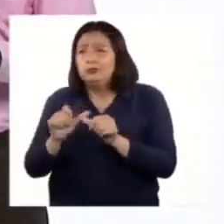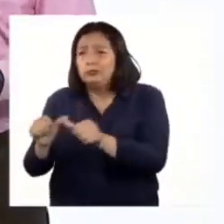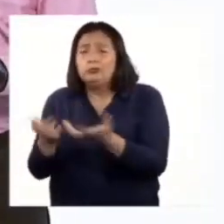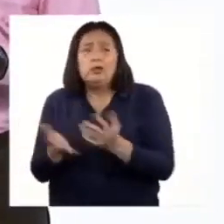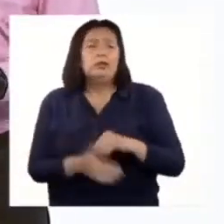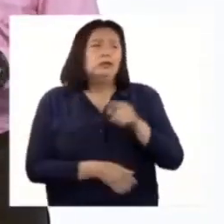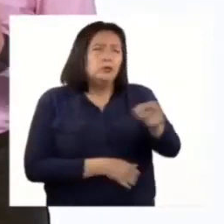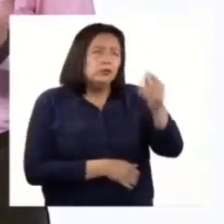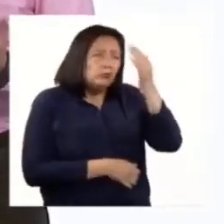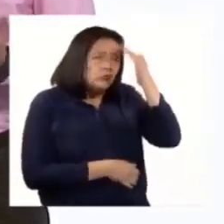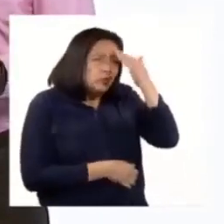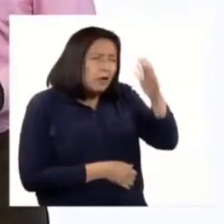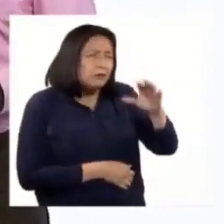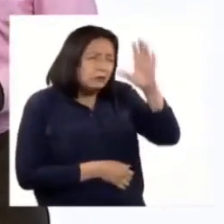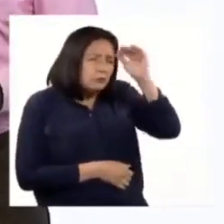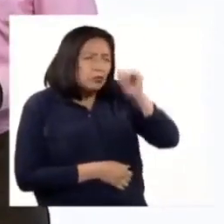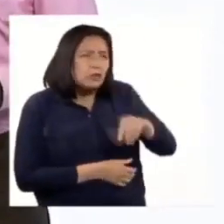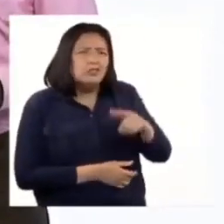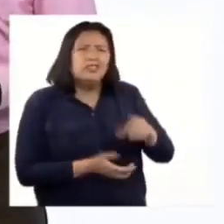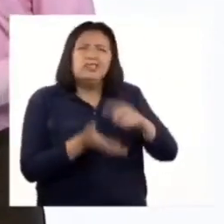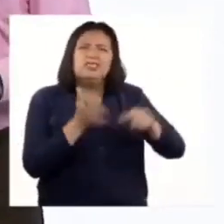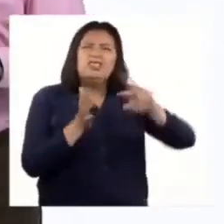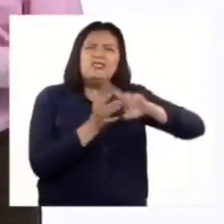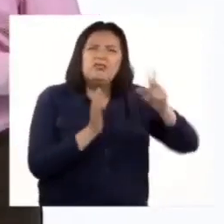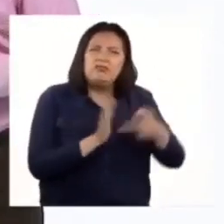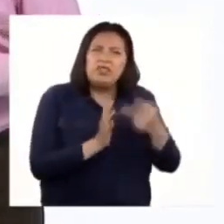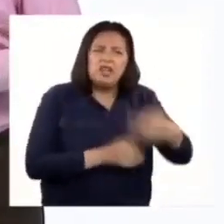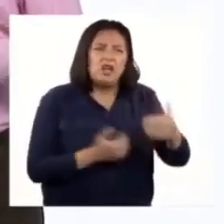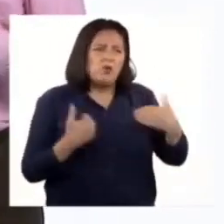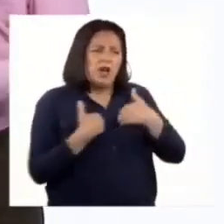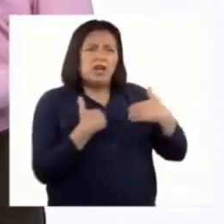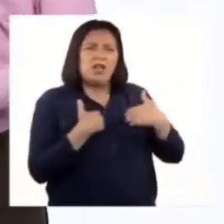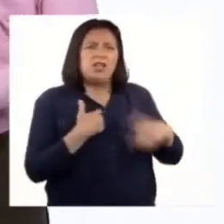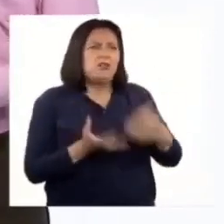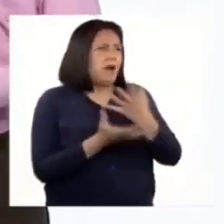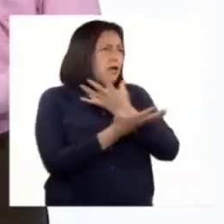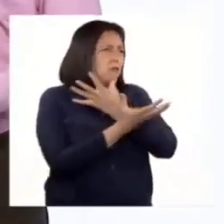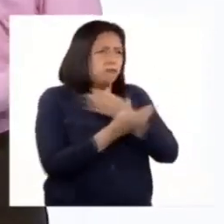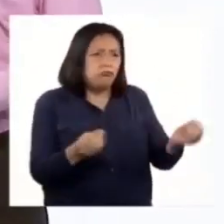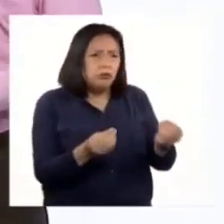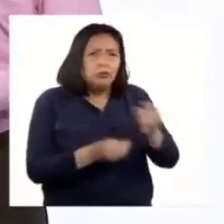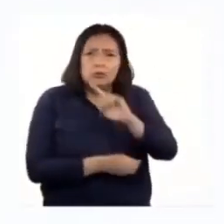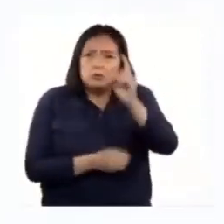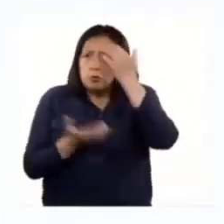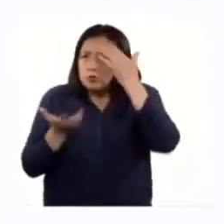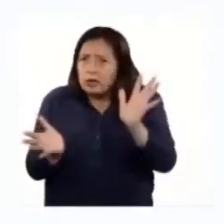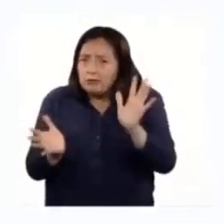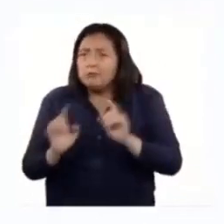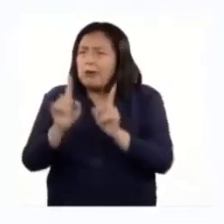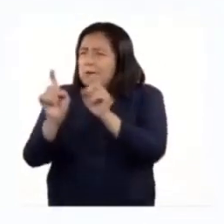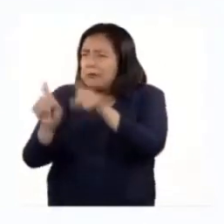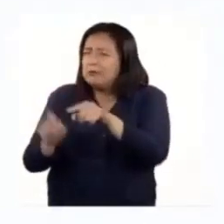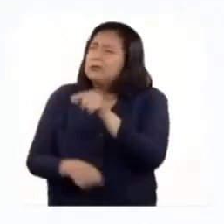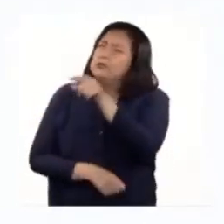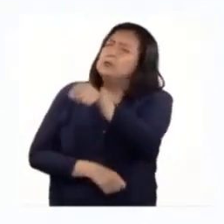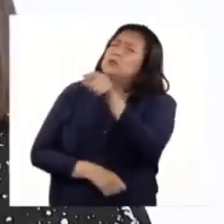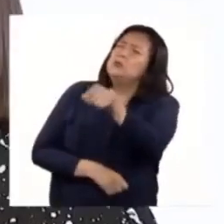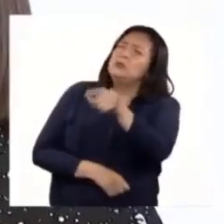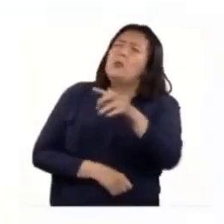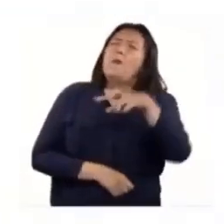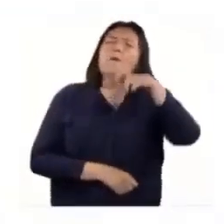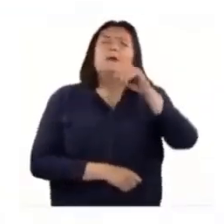decir que un animal está extinto? Si no lo saben, pueden preguntar en casa también. ¿Y tú, Patricia?